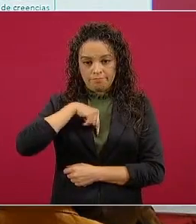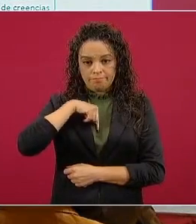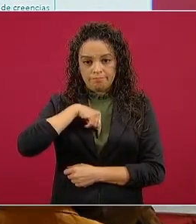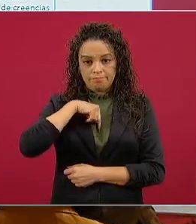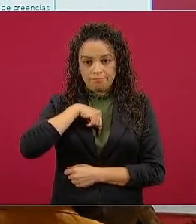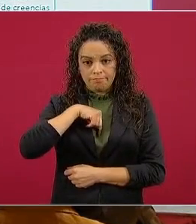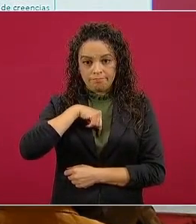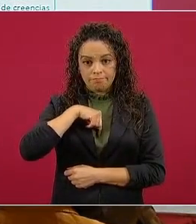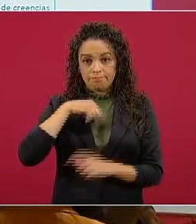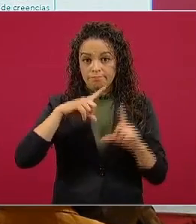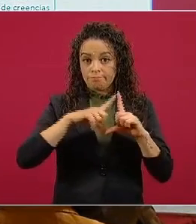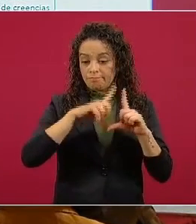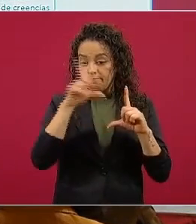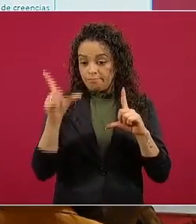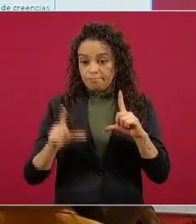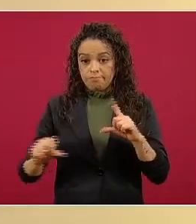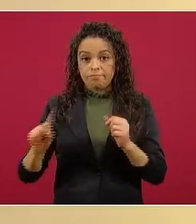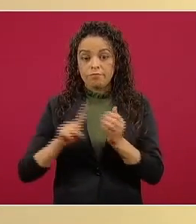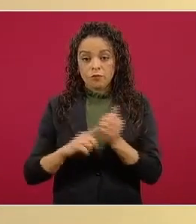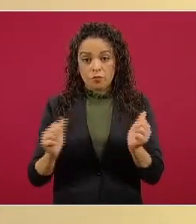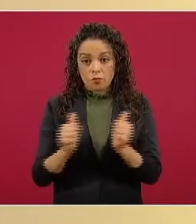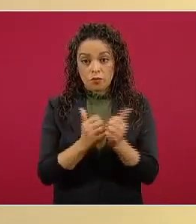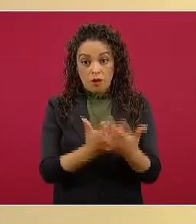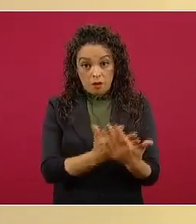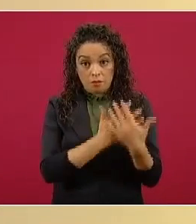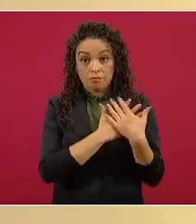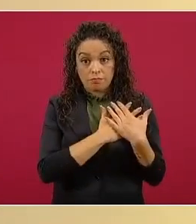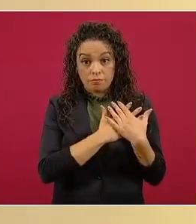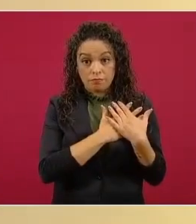cumplido aunque se burlen